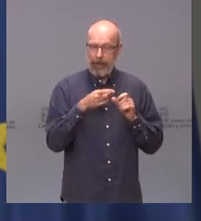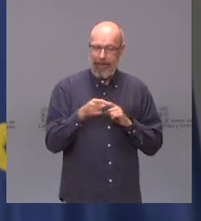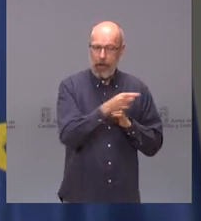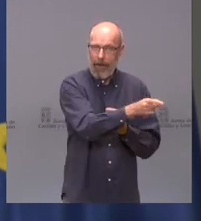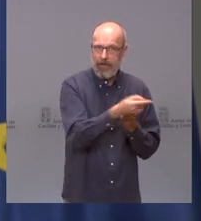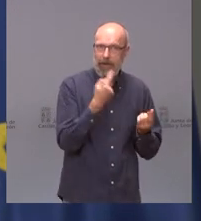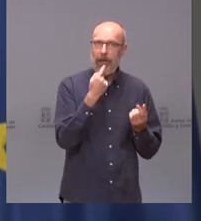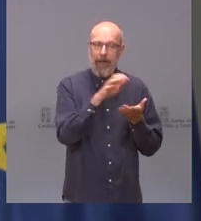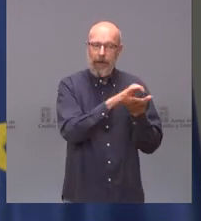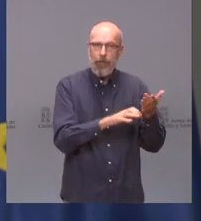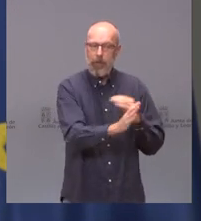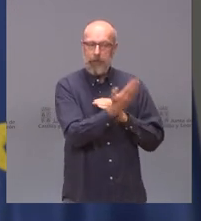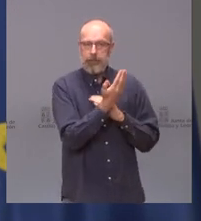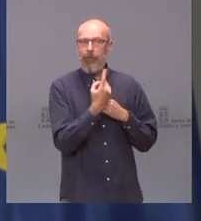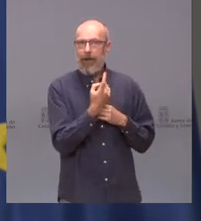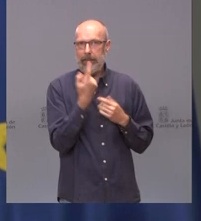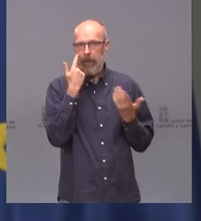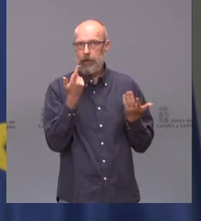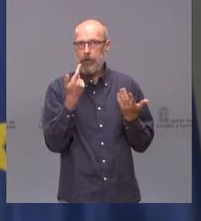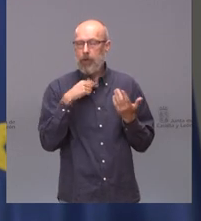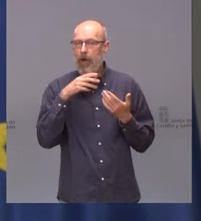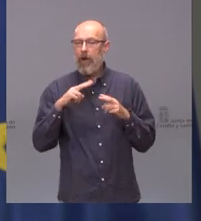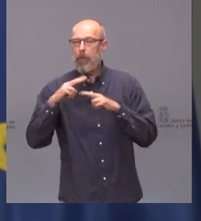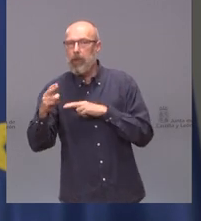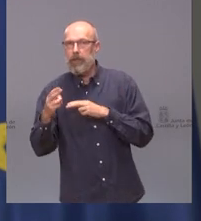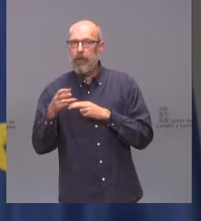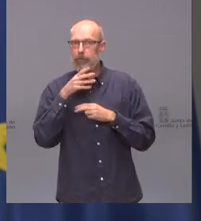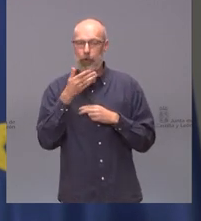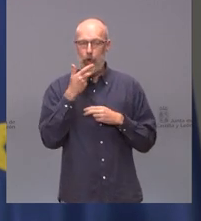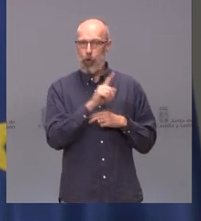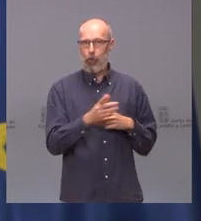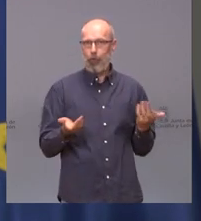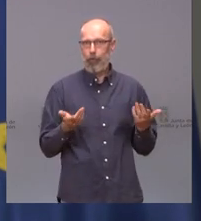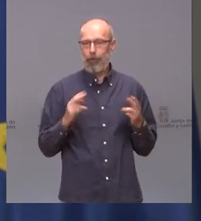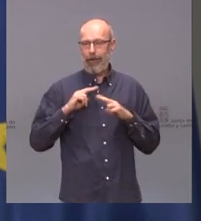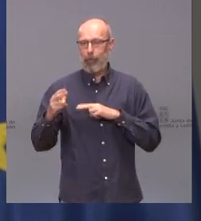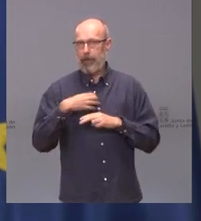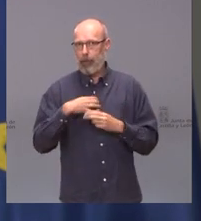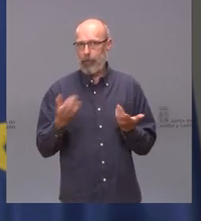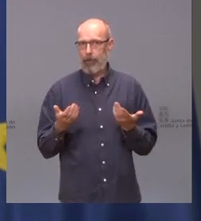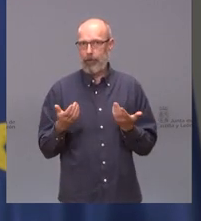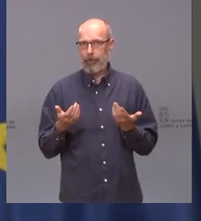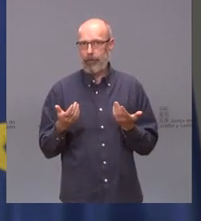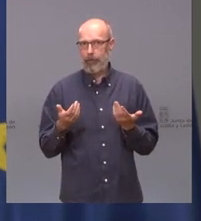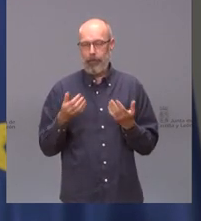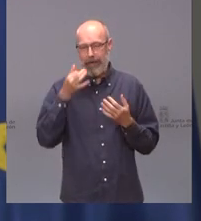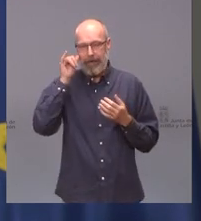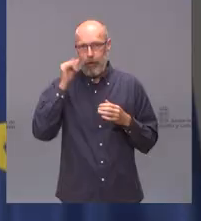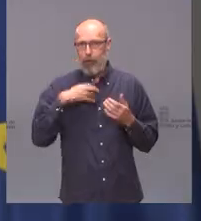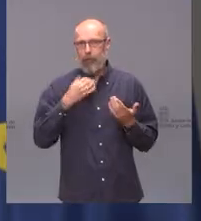valoración precisa, pero valorar un documento que no conozco es una cosa arriesgada y bastante riesgos corre uno cada día.